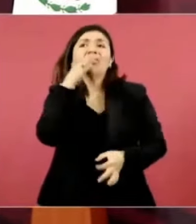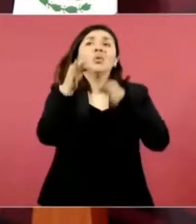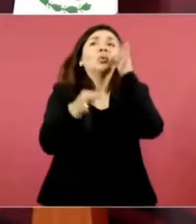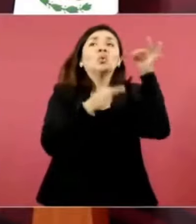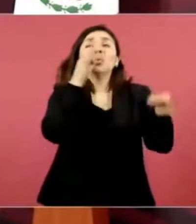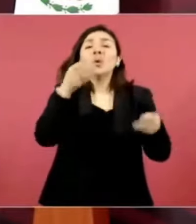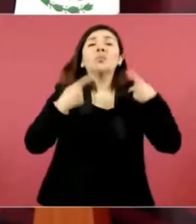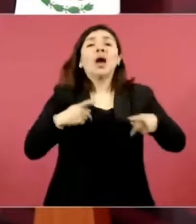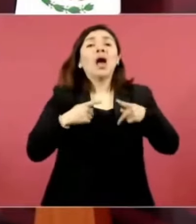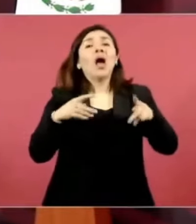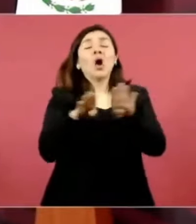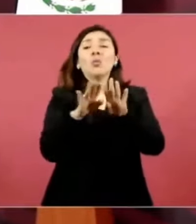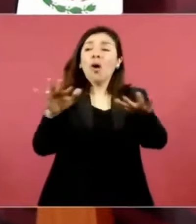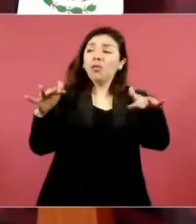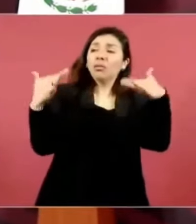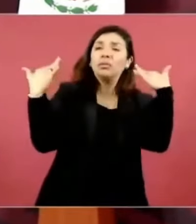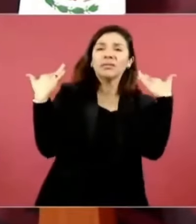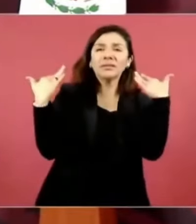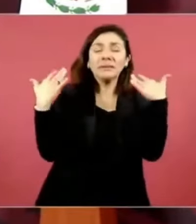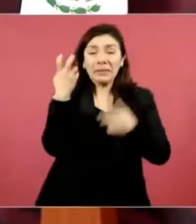eso no resuelve el problema